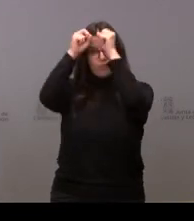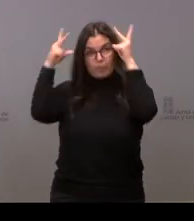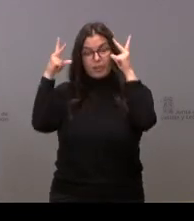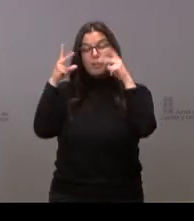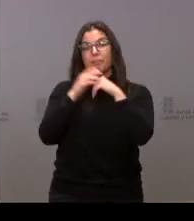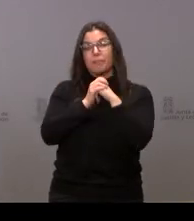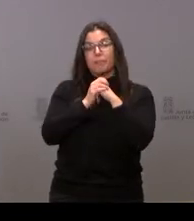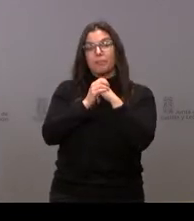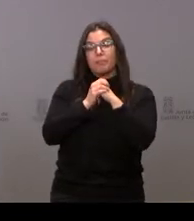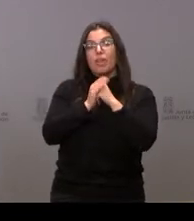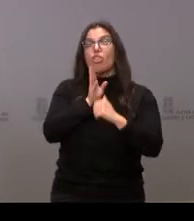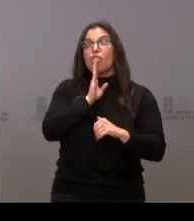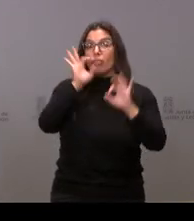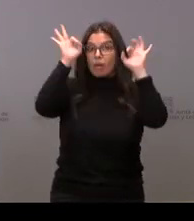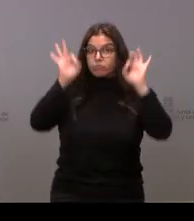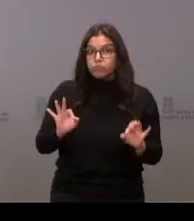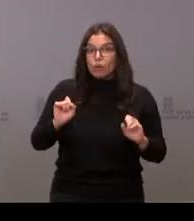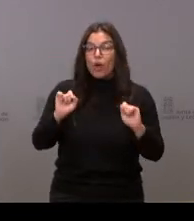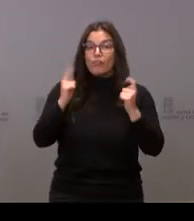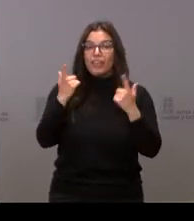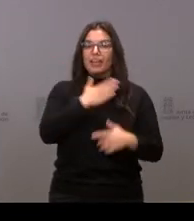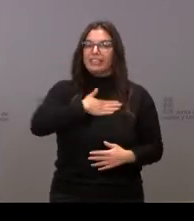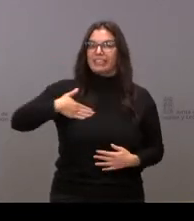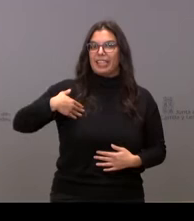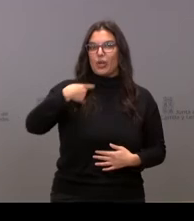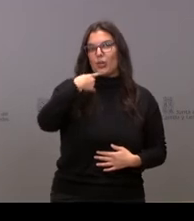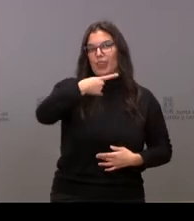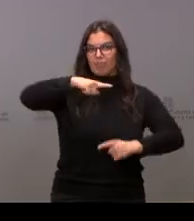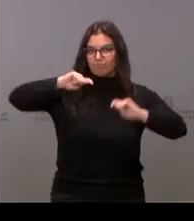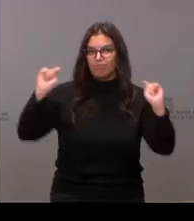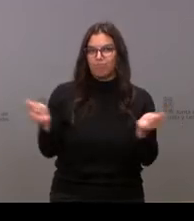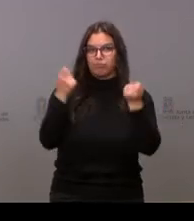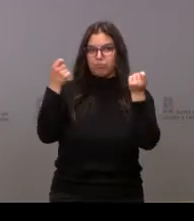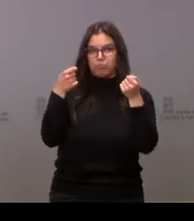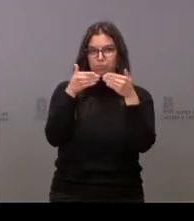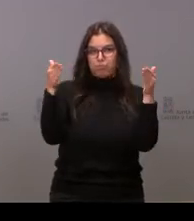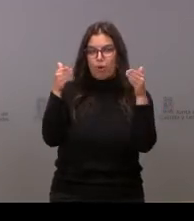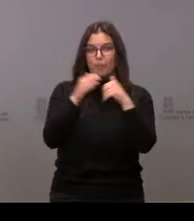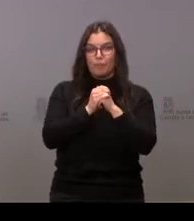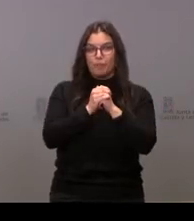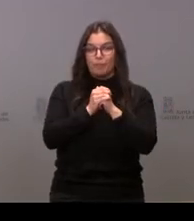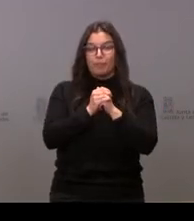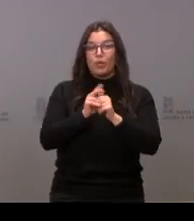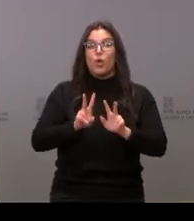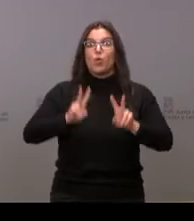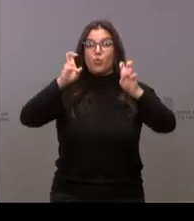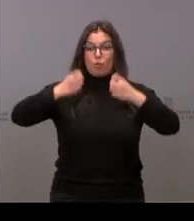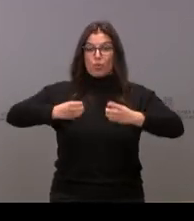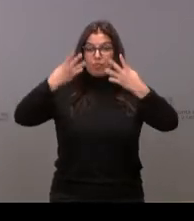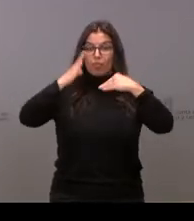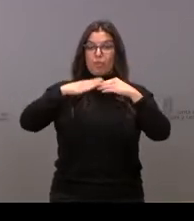definitiva, quiero hacer un anuncio. Habrá nueva Facultad de Enfermería,